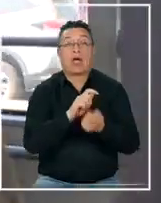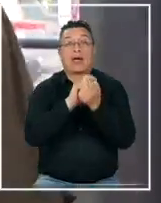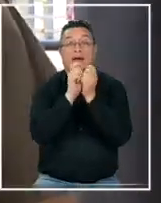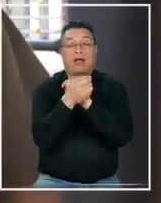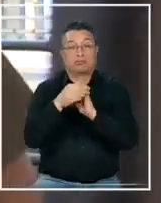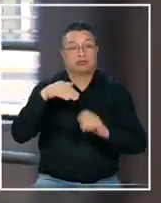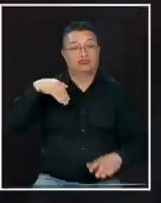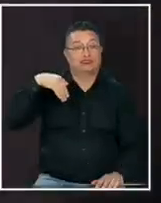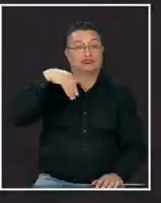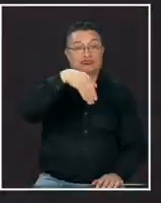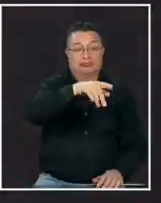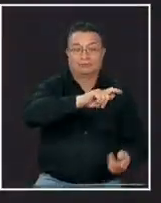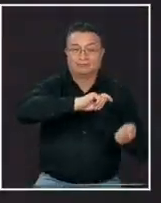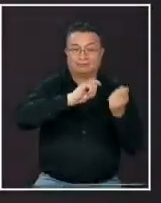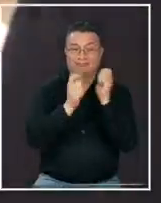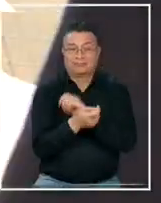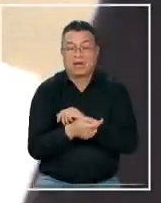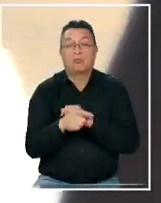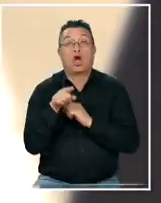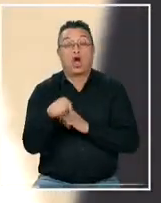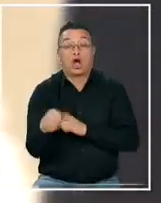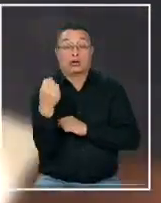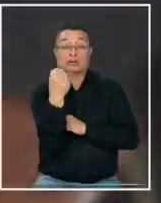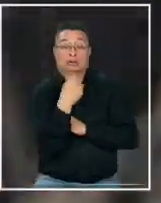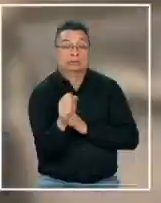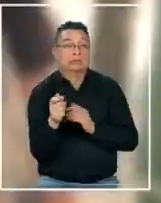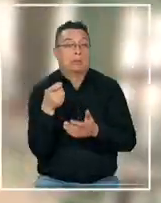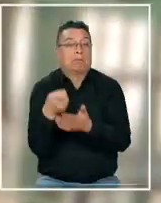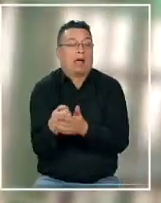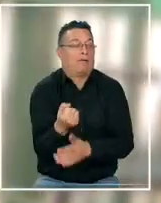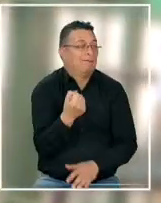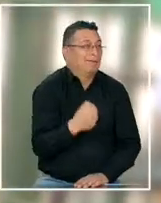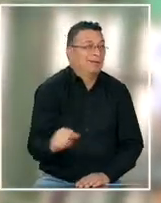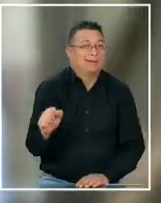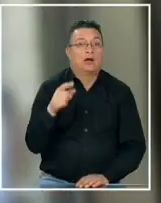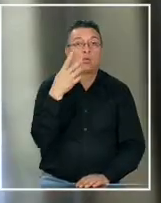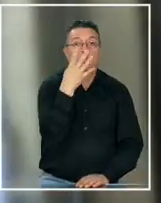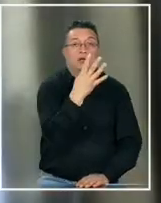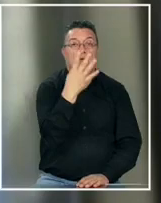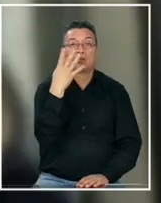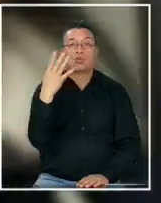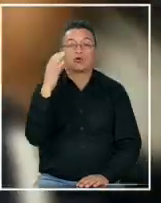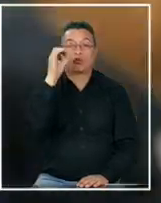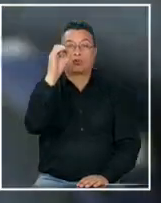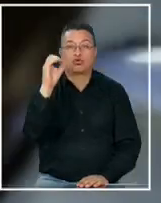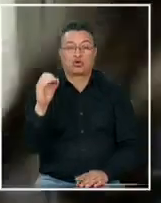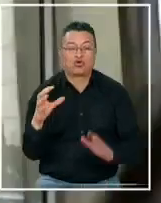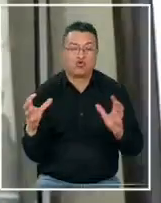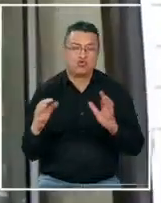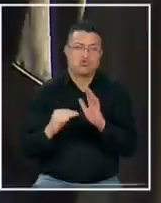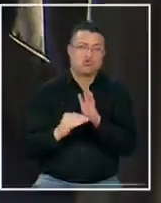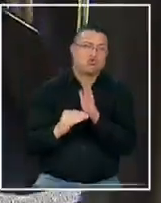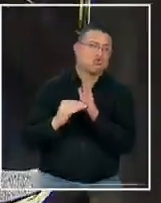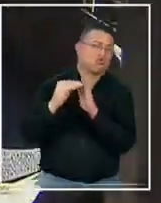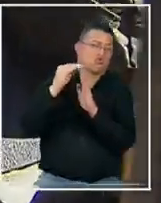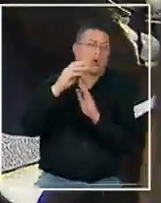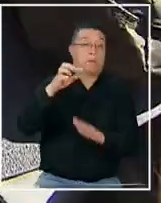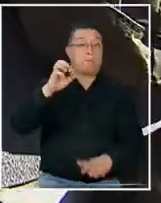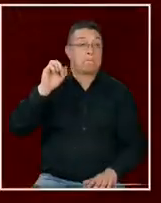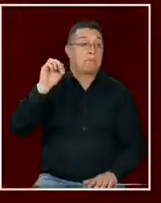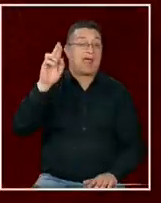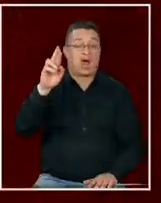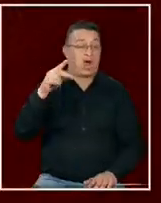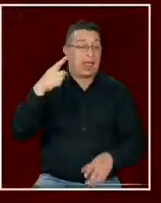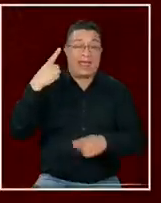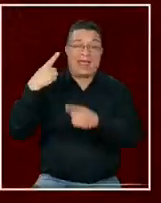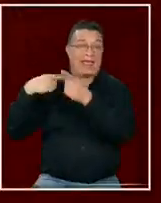sistema de transportes y hoy la evasión está en un inédito 44% la peor cifra en